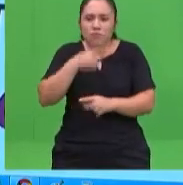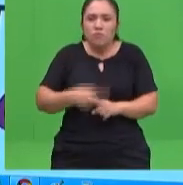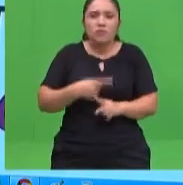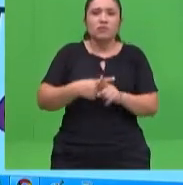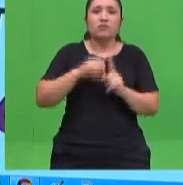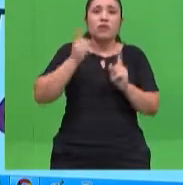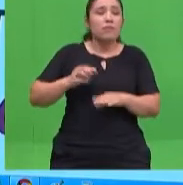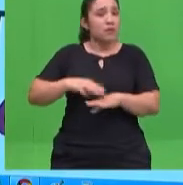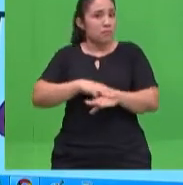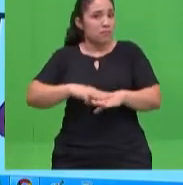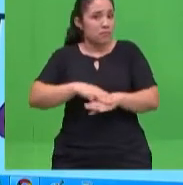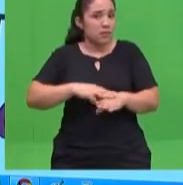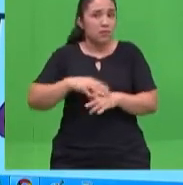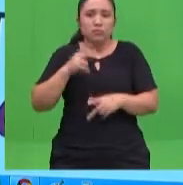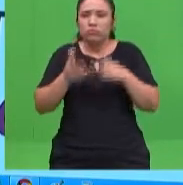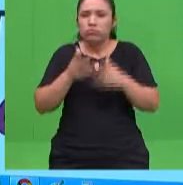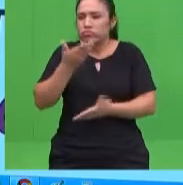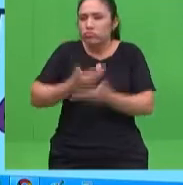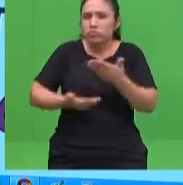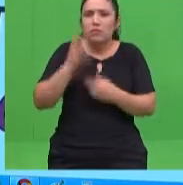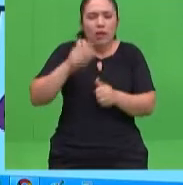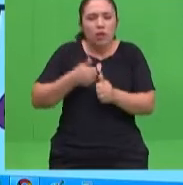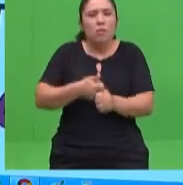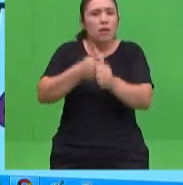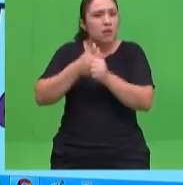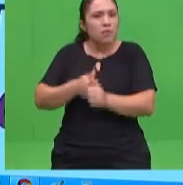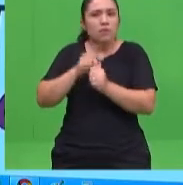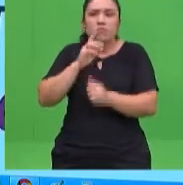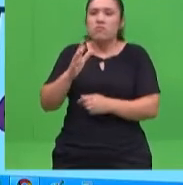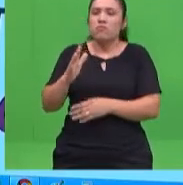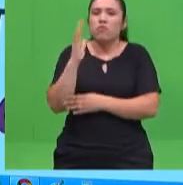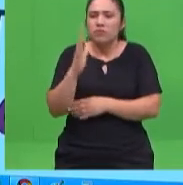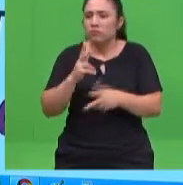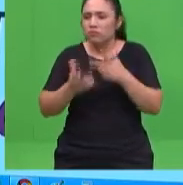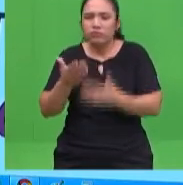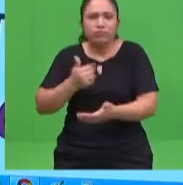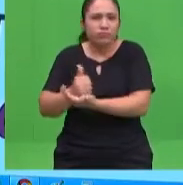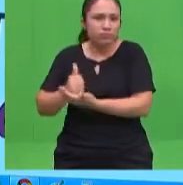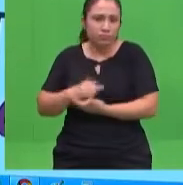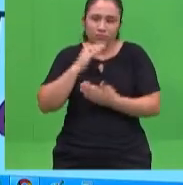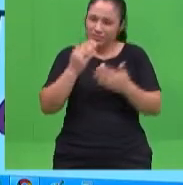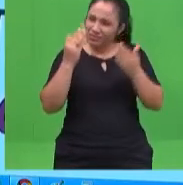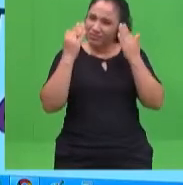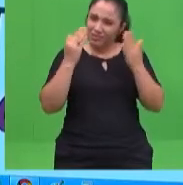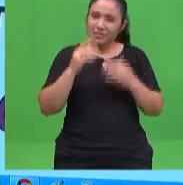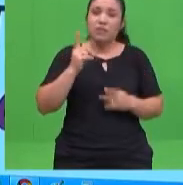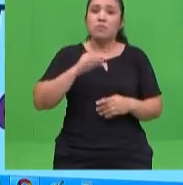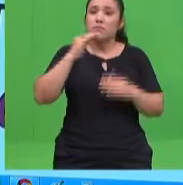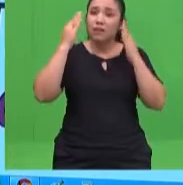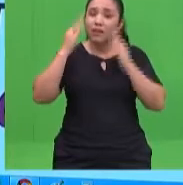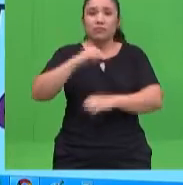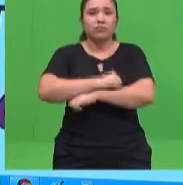Educación y Ciencias con este ciclo de charlas va a ir acompañando estas actividades de ustedes. Muchas gracias a los medios que nos acompañan,